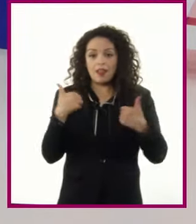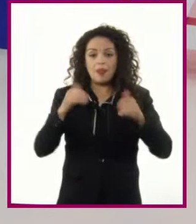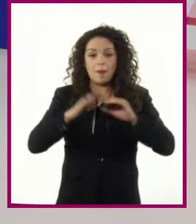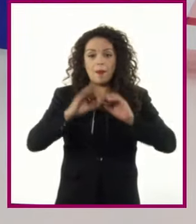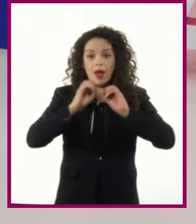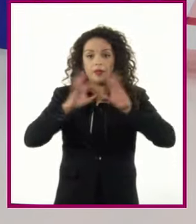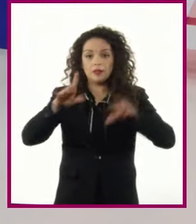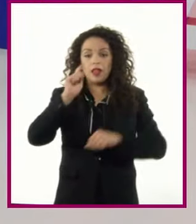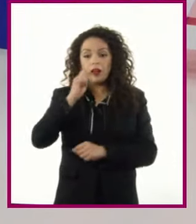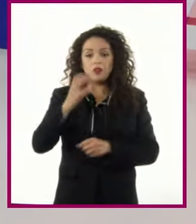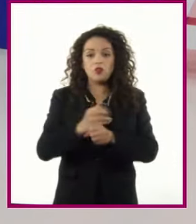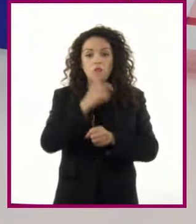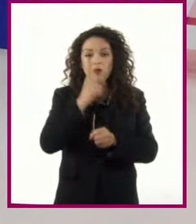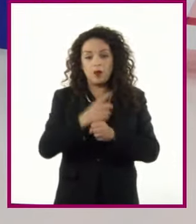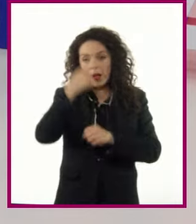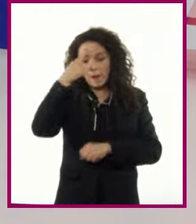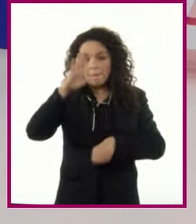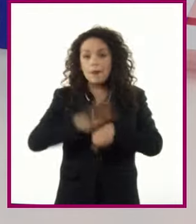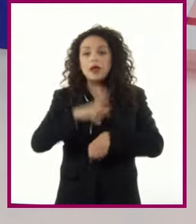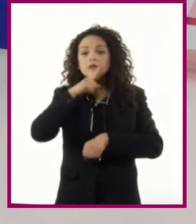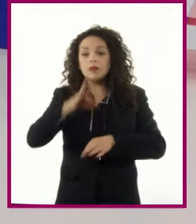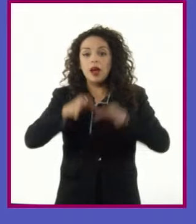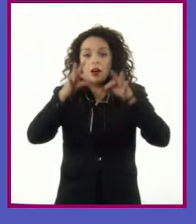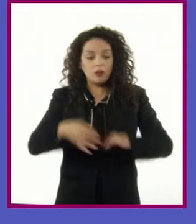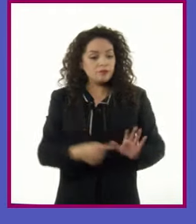opciones para una correcta presentación